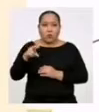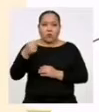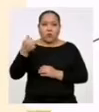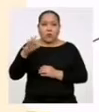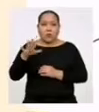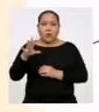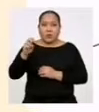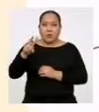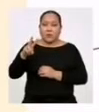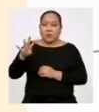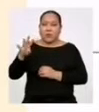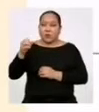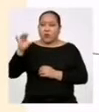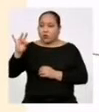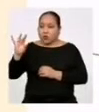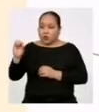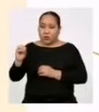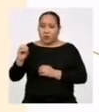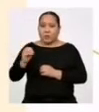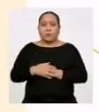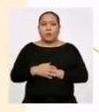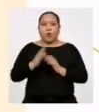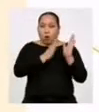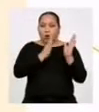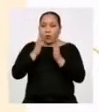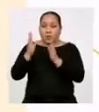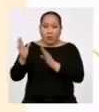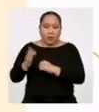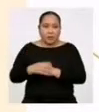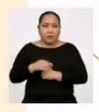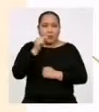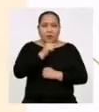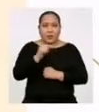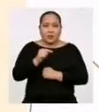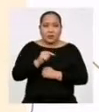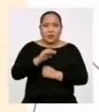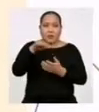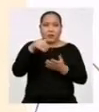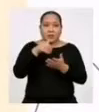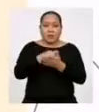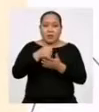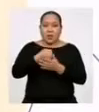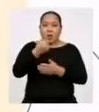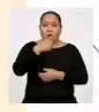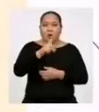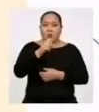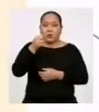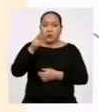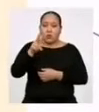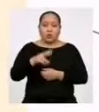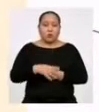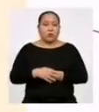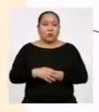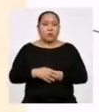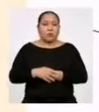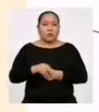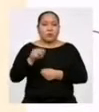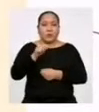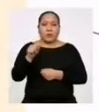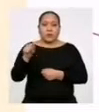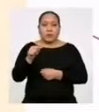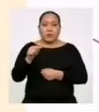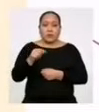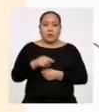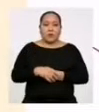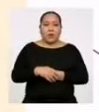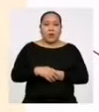15, 24 y 80 Y vemos que los datos centrales son el 11 y el 12 Por lo tanto,